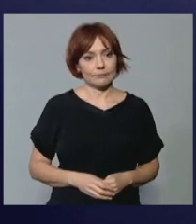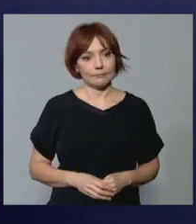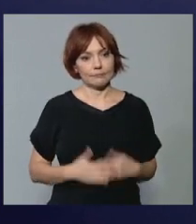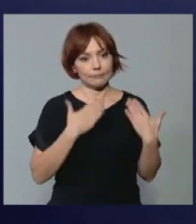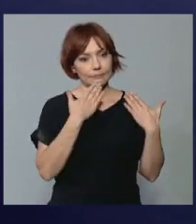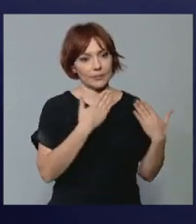Gracias, buenos días. Gracias. Gracias.